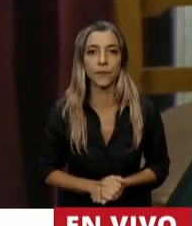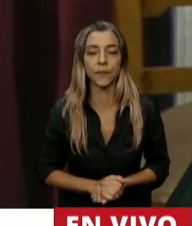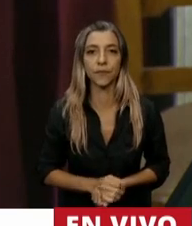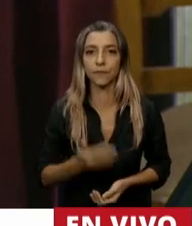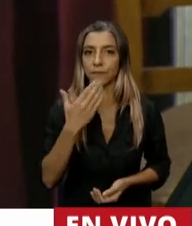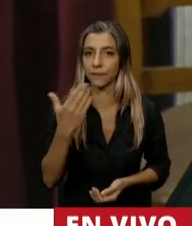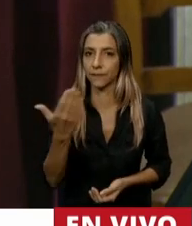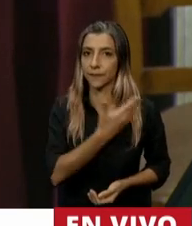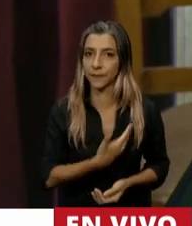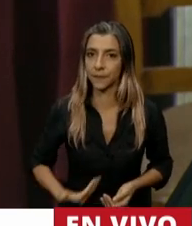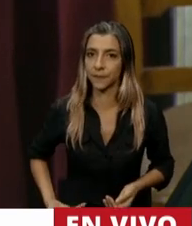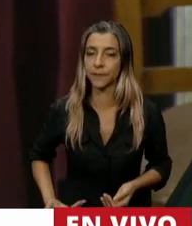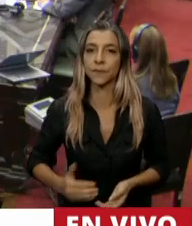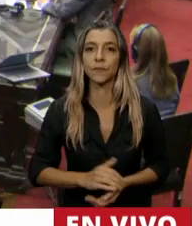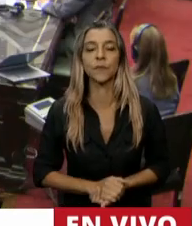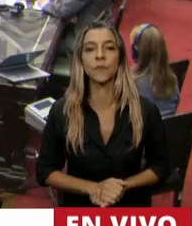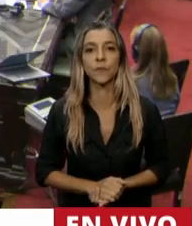Gracias, señor Presidente.